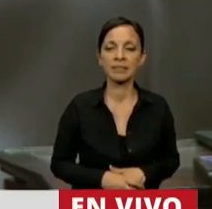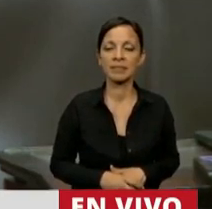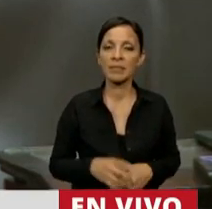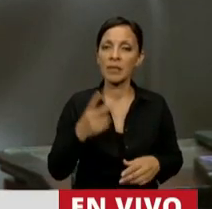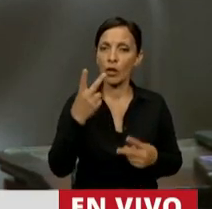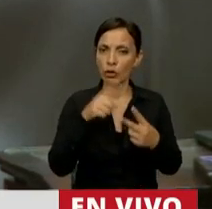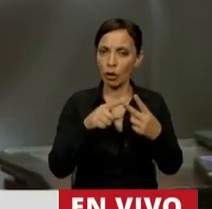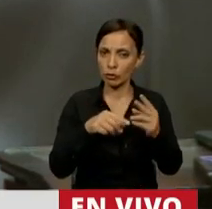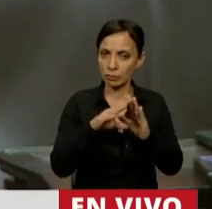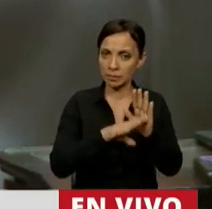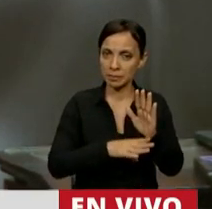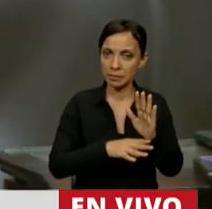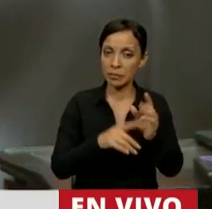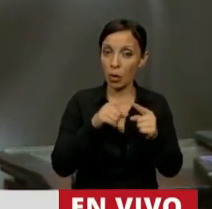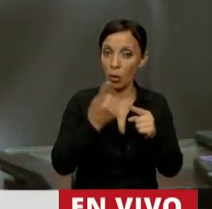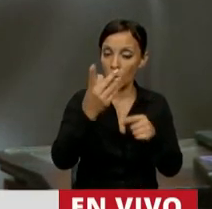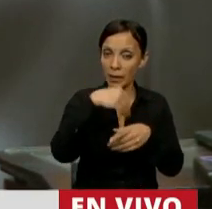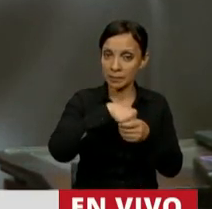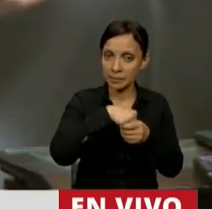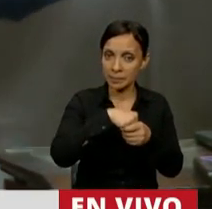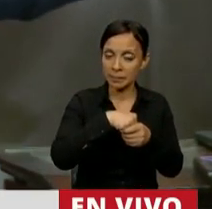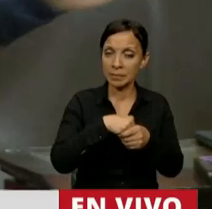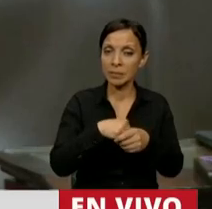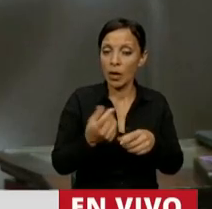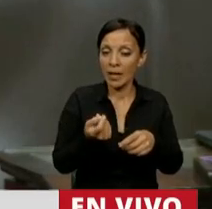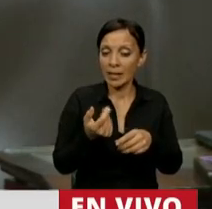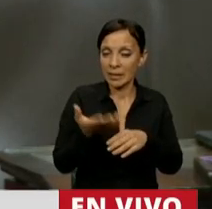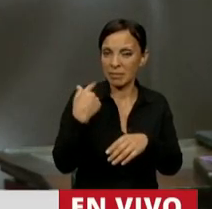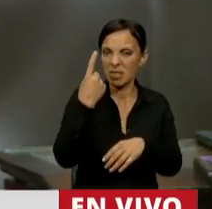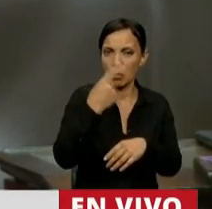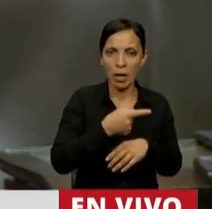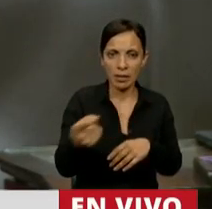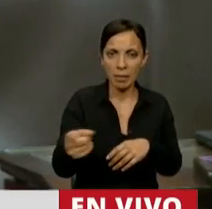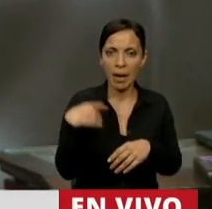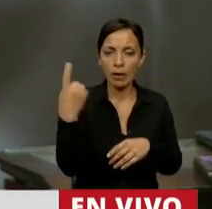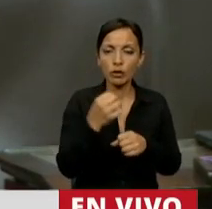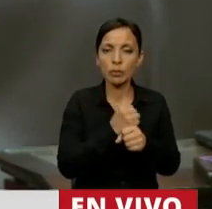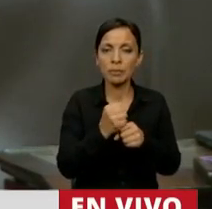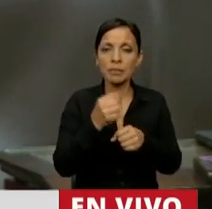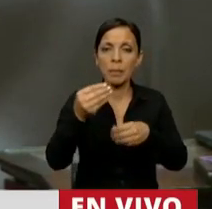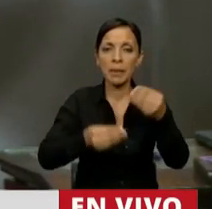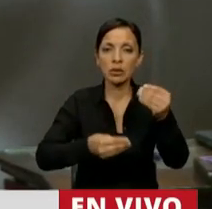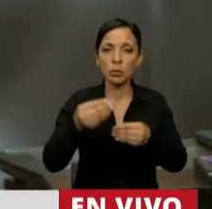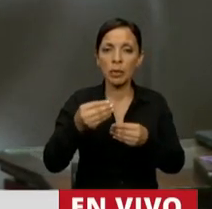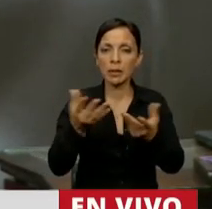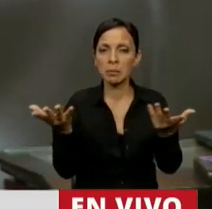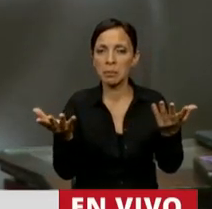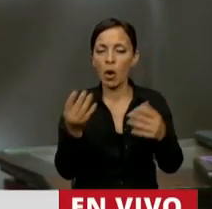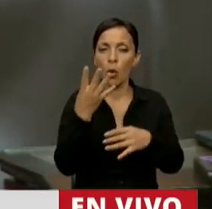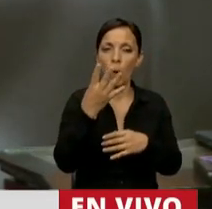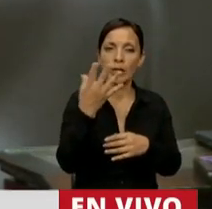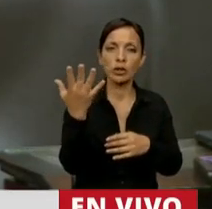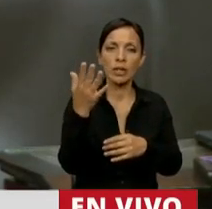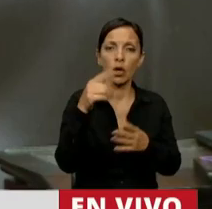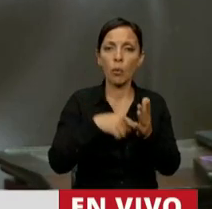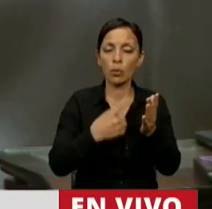las dos condiciones, una interna, nosotros acabamos de votar hace unas semanas el presupuesto con 4 o 5 puntos del